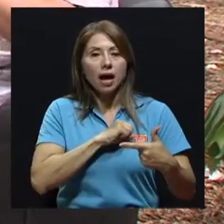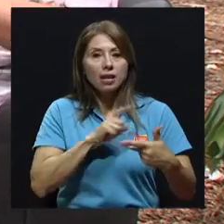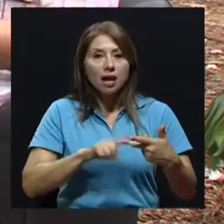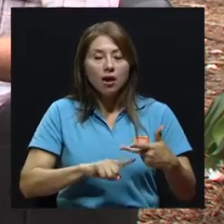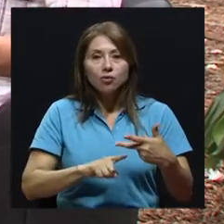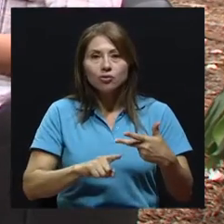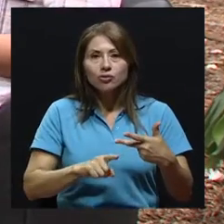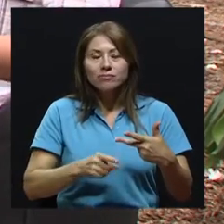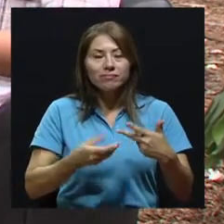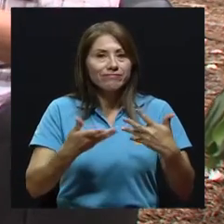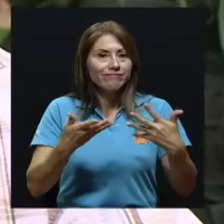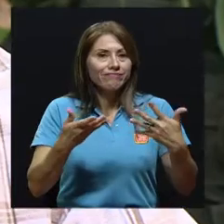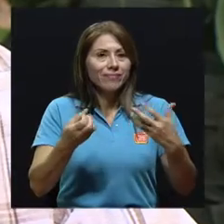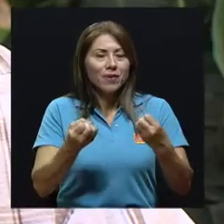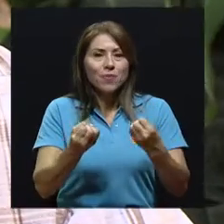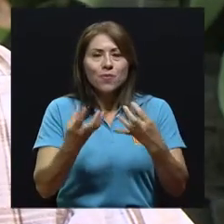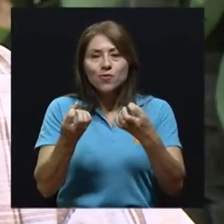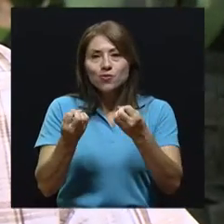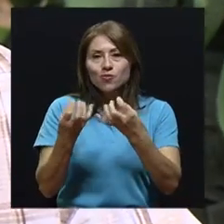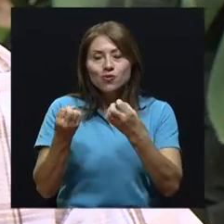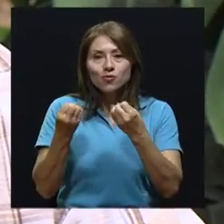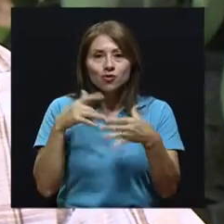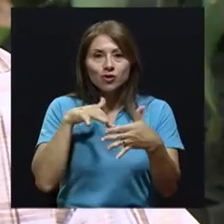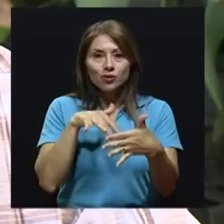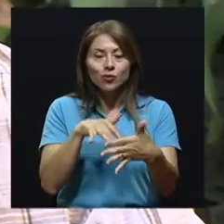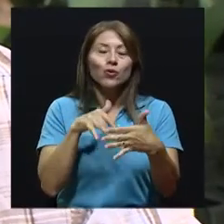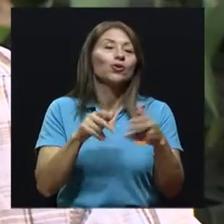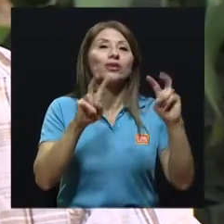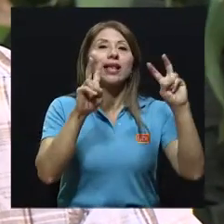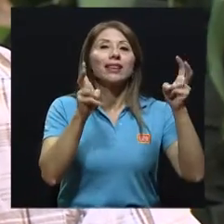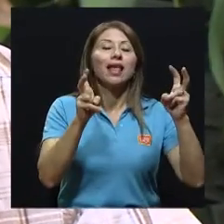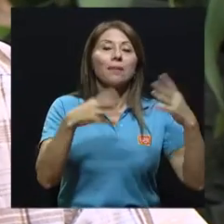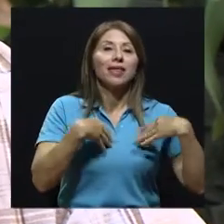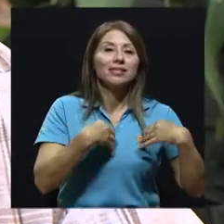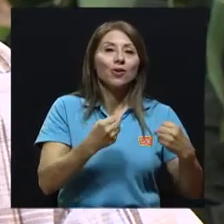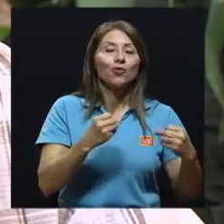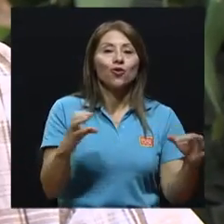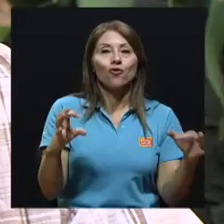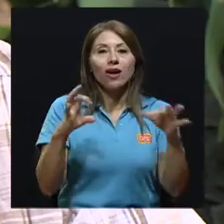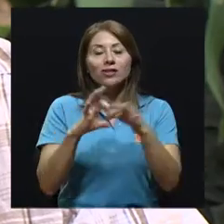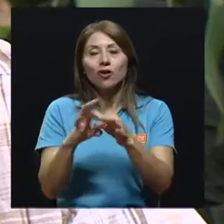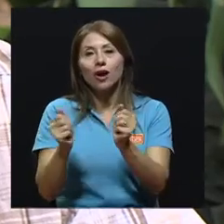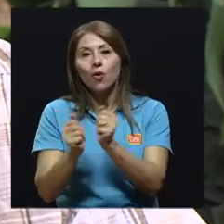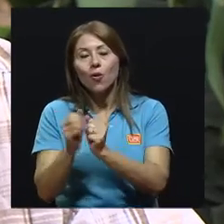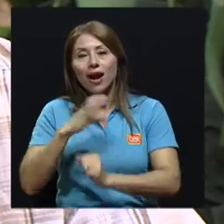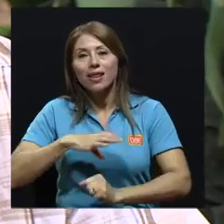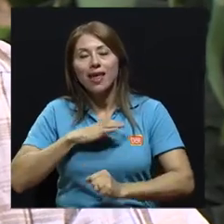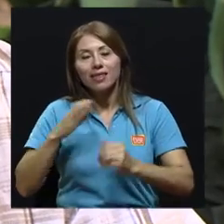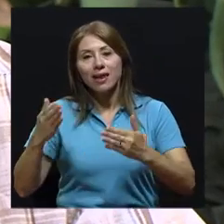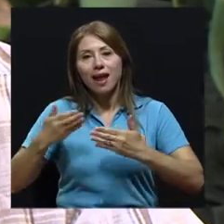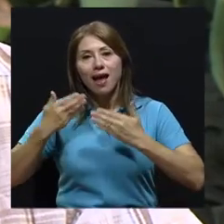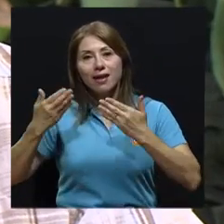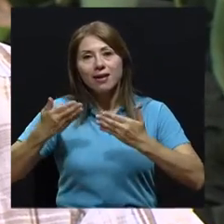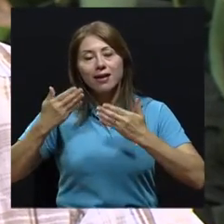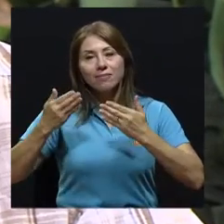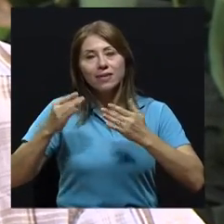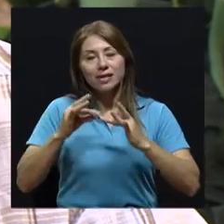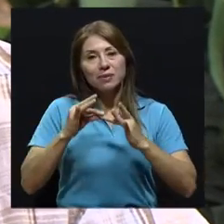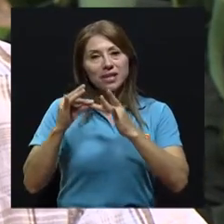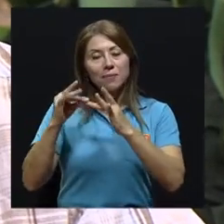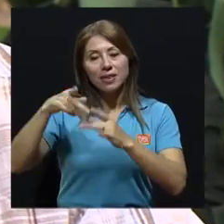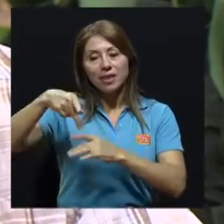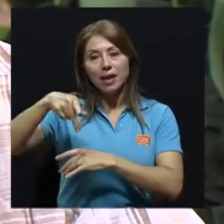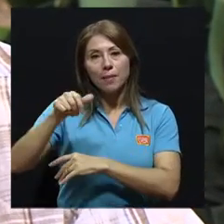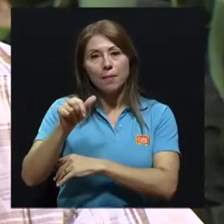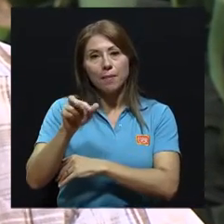montones de estudios que relacionan el tema salud con el tema de calidad del aire, específicamente partículas, ¿verdad? Y además tomar en cuenta que